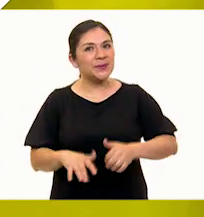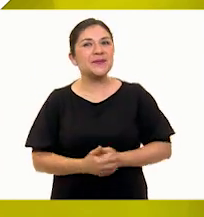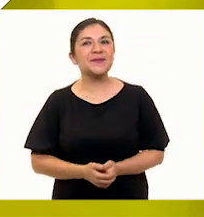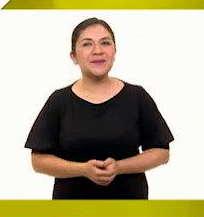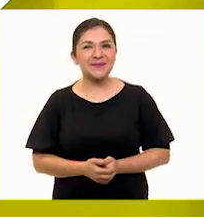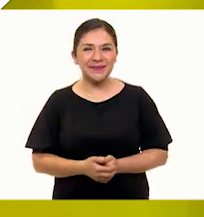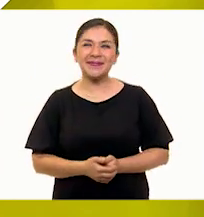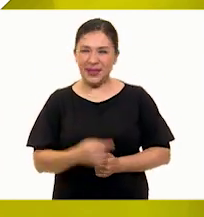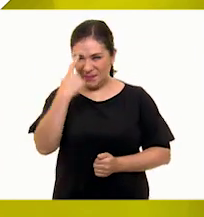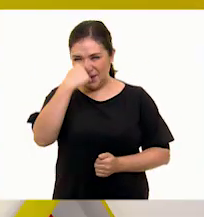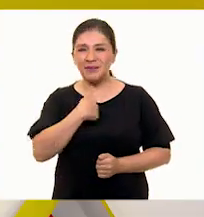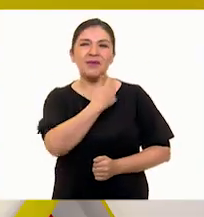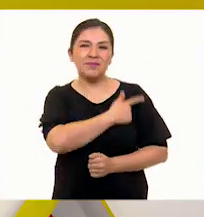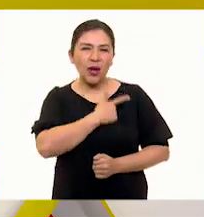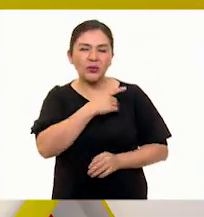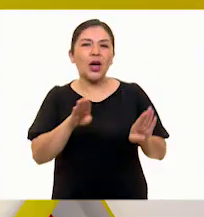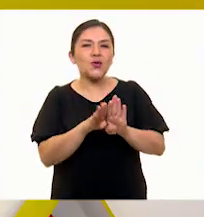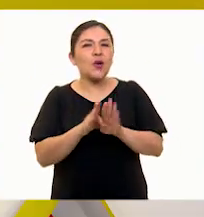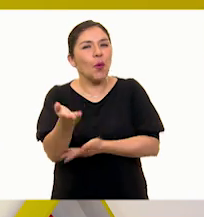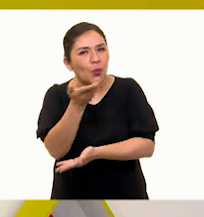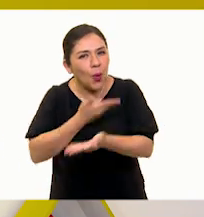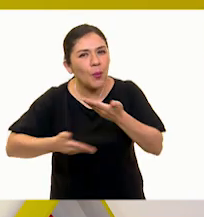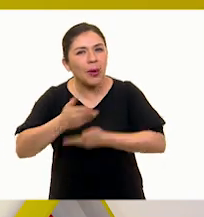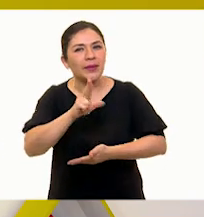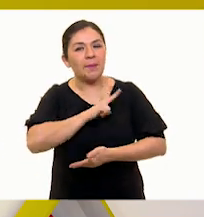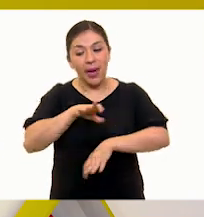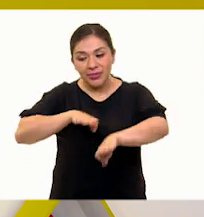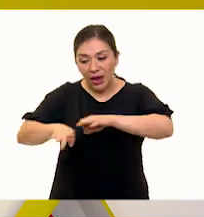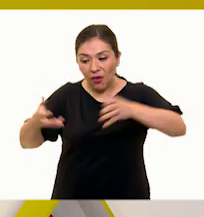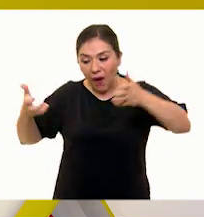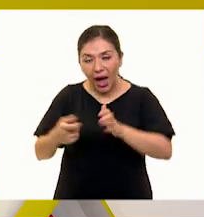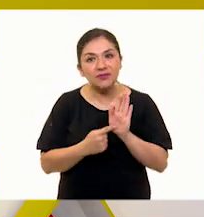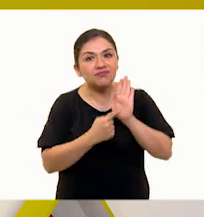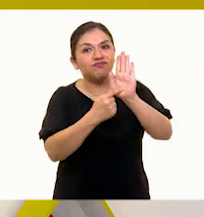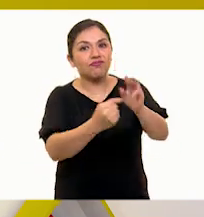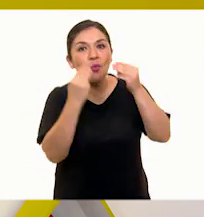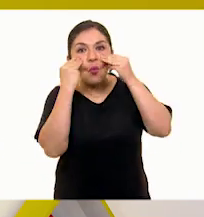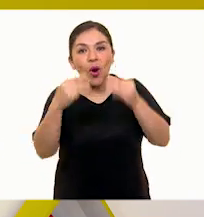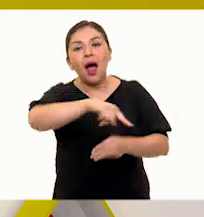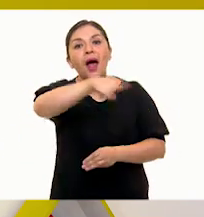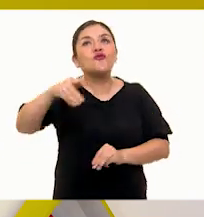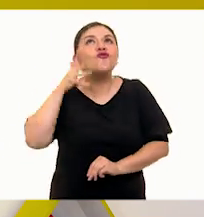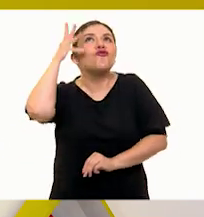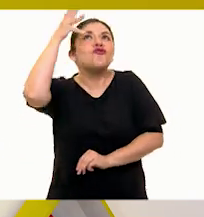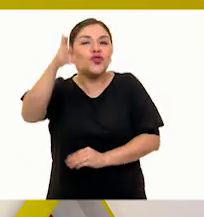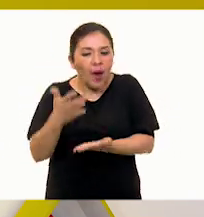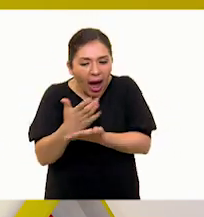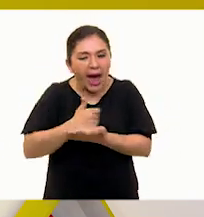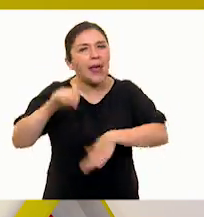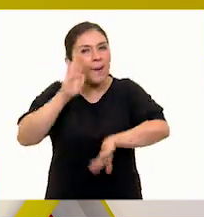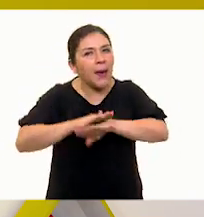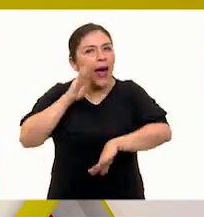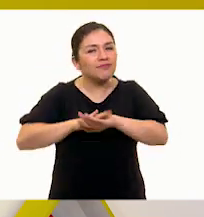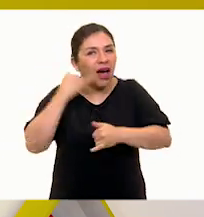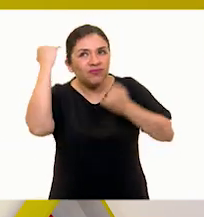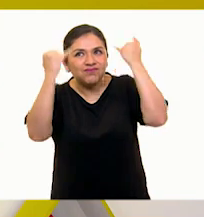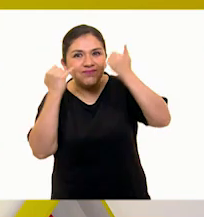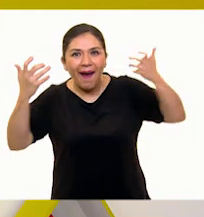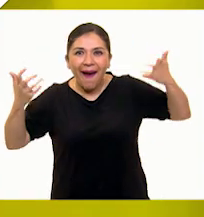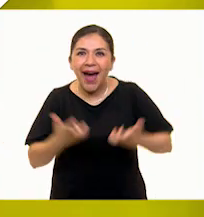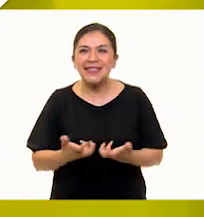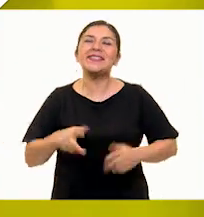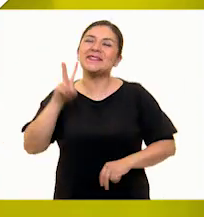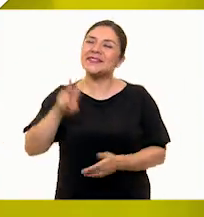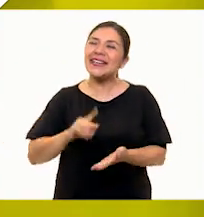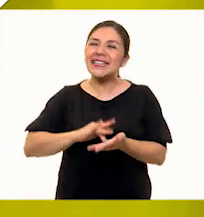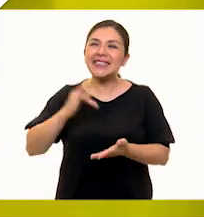No, pues, me encanta poder compartir mi trabajo con ustedes y que les motive a seguir creando. Muchísimas